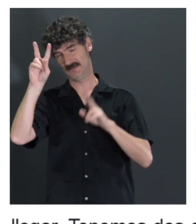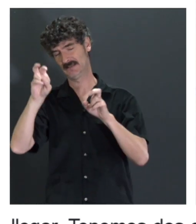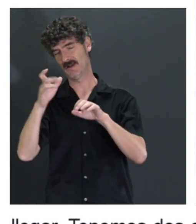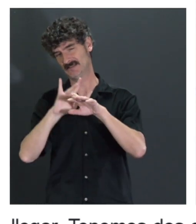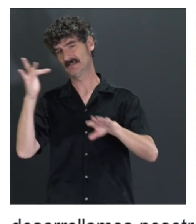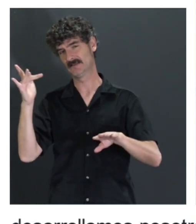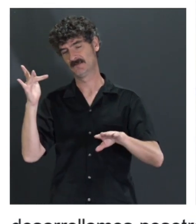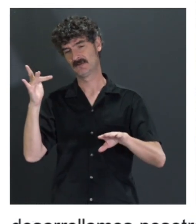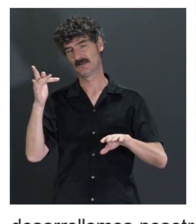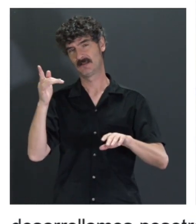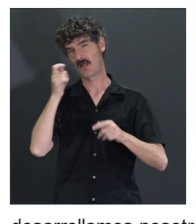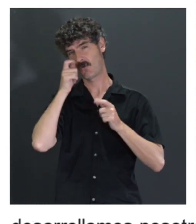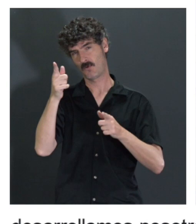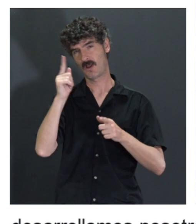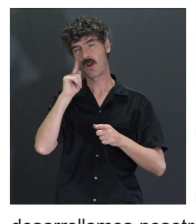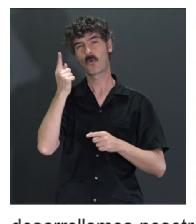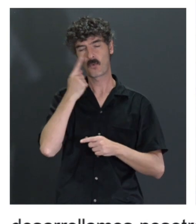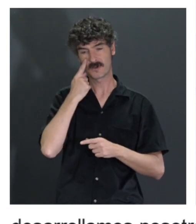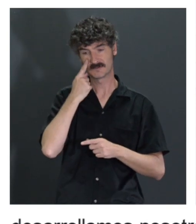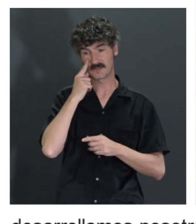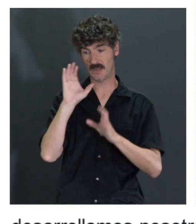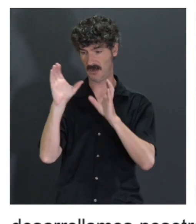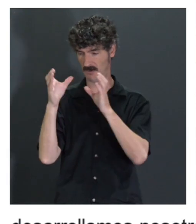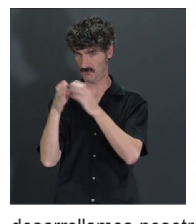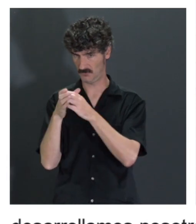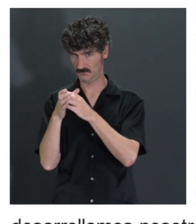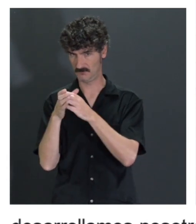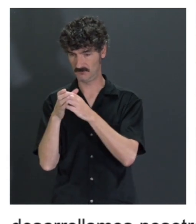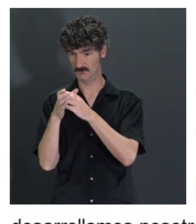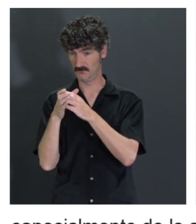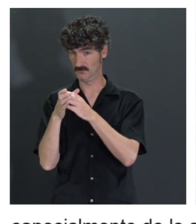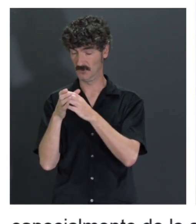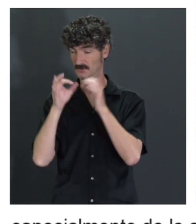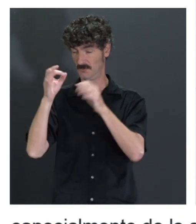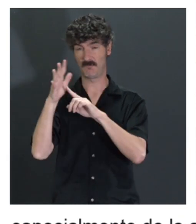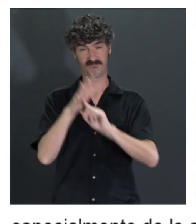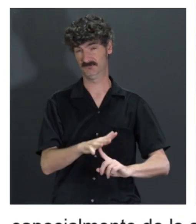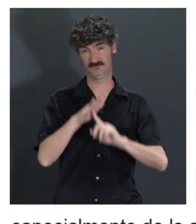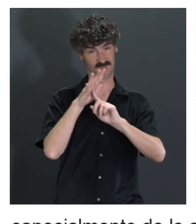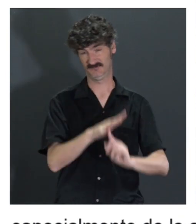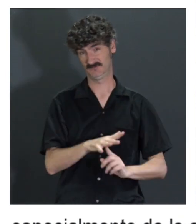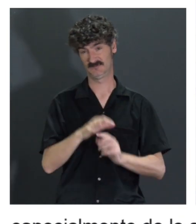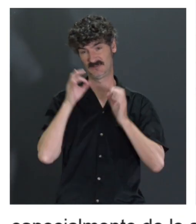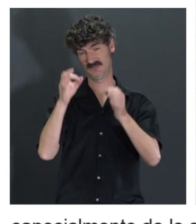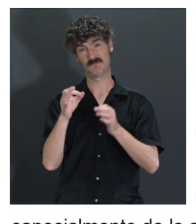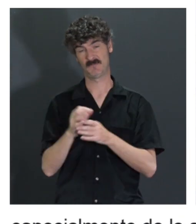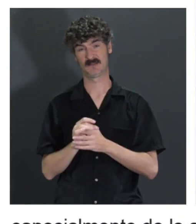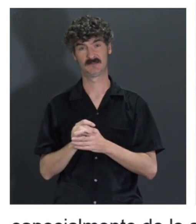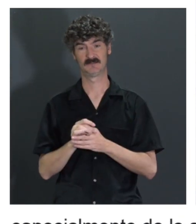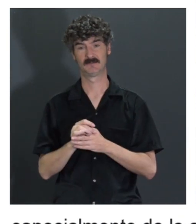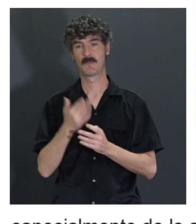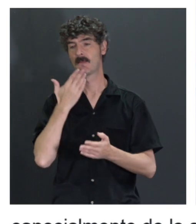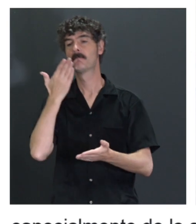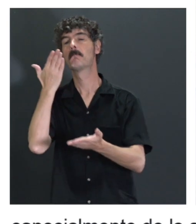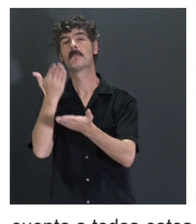de tener en cuenta a todos estos colectivos que tradicionalmente no han sido tenidos en cuenta. Entonces, la